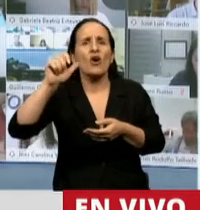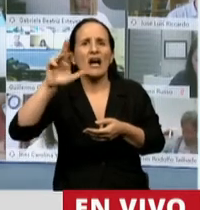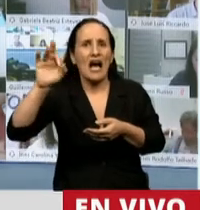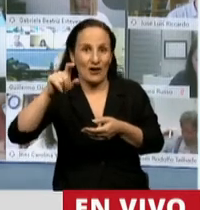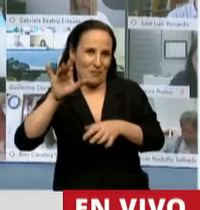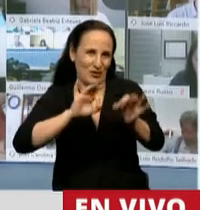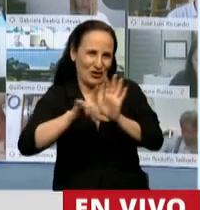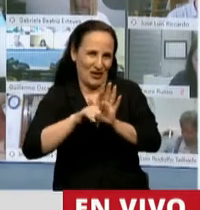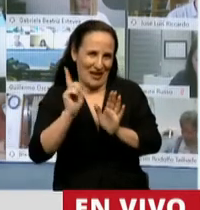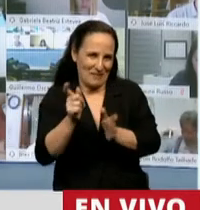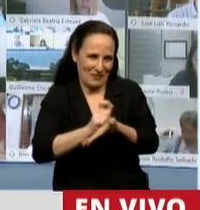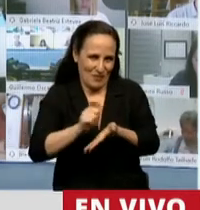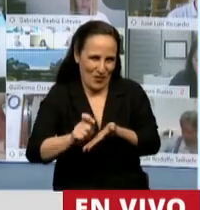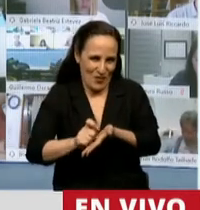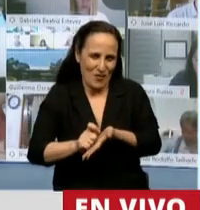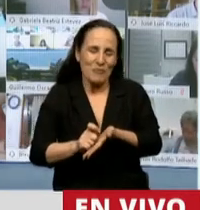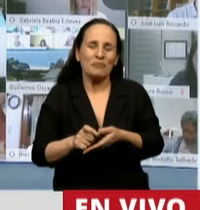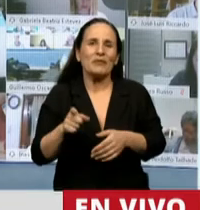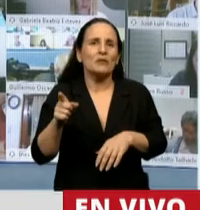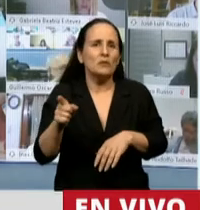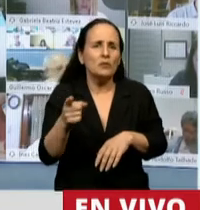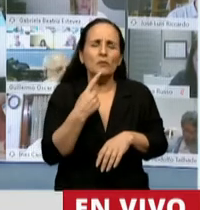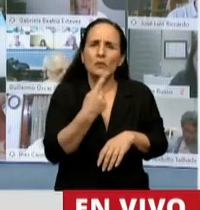proyecto de ley, cuando